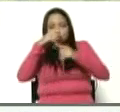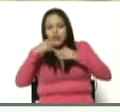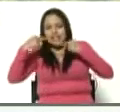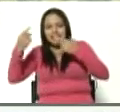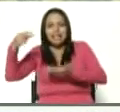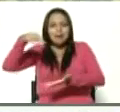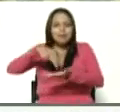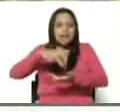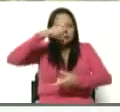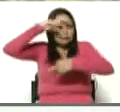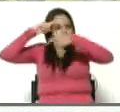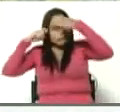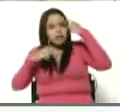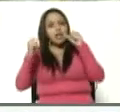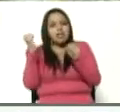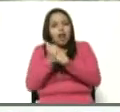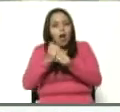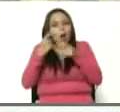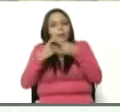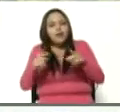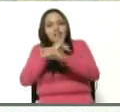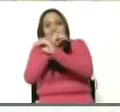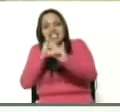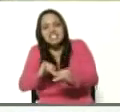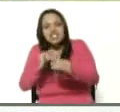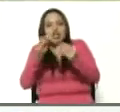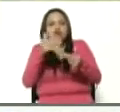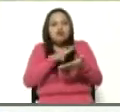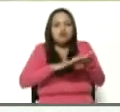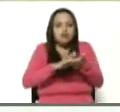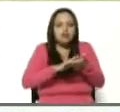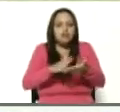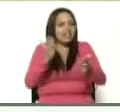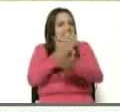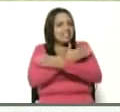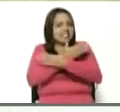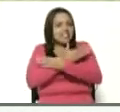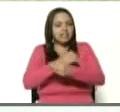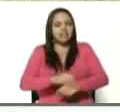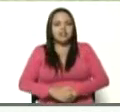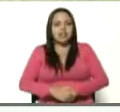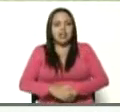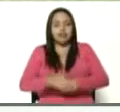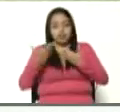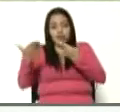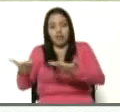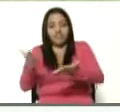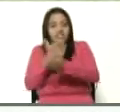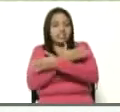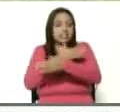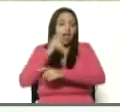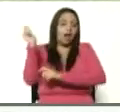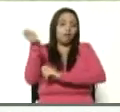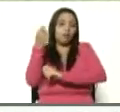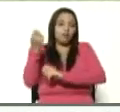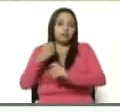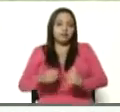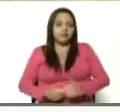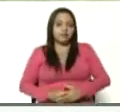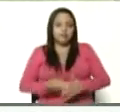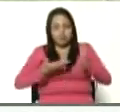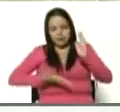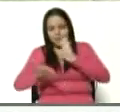pero feliz de los resultados. Felicidades, Viroaca, felicidades, Apure, al